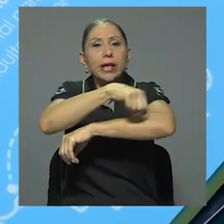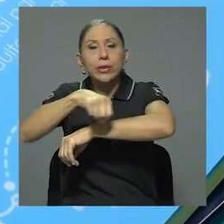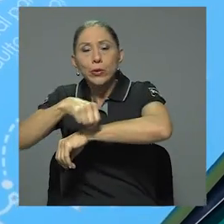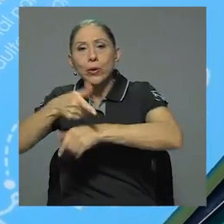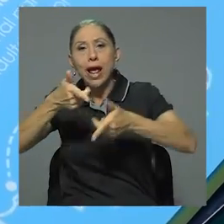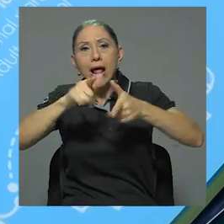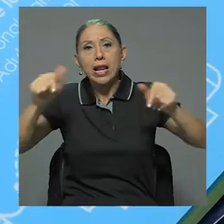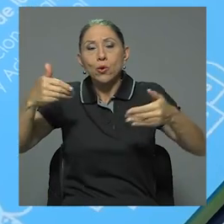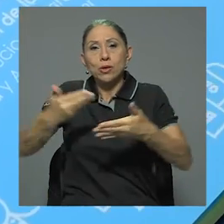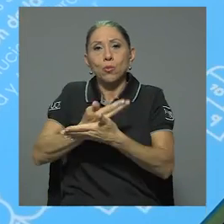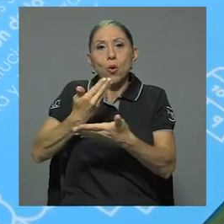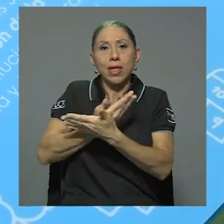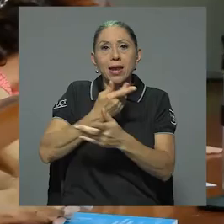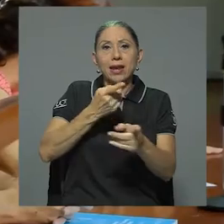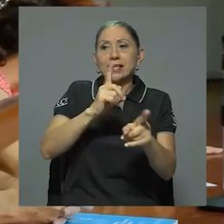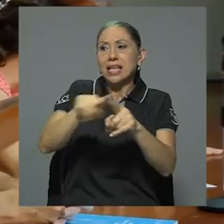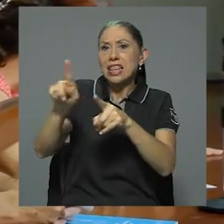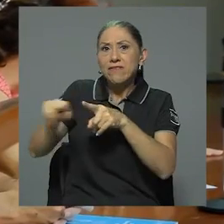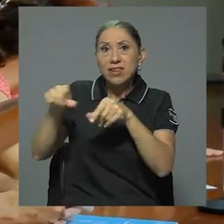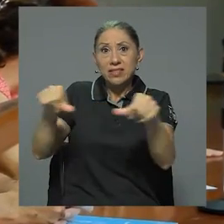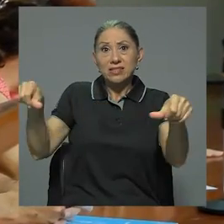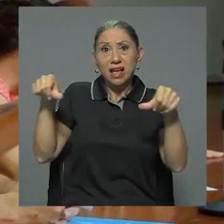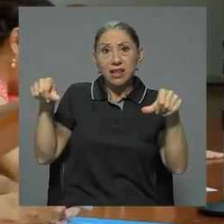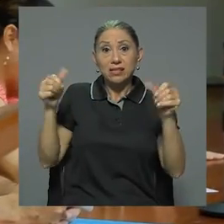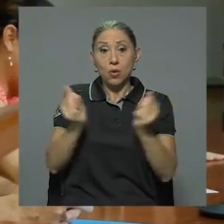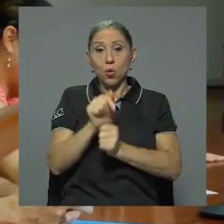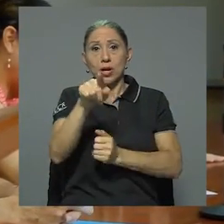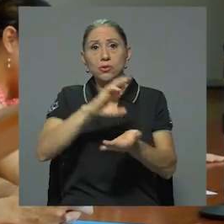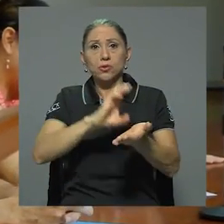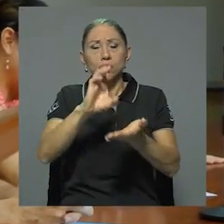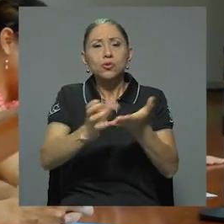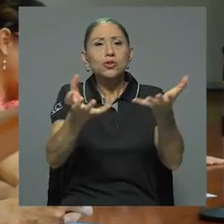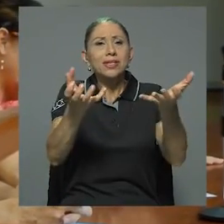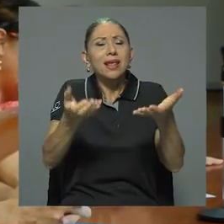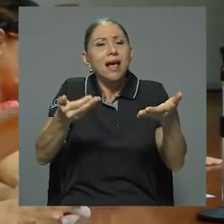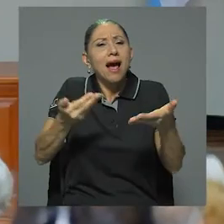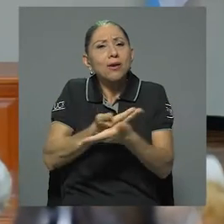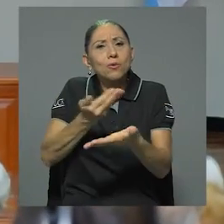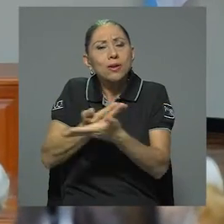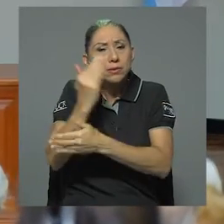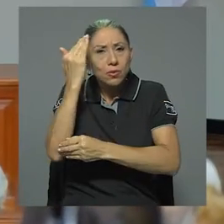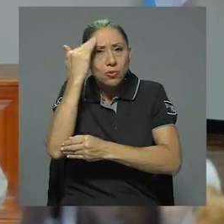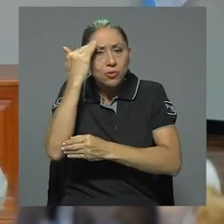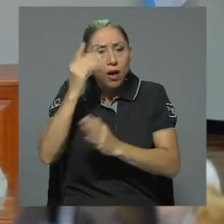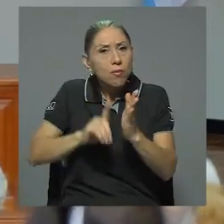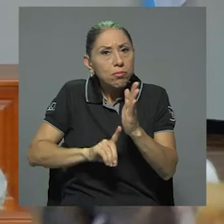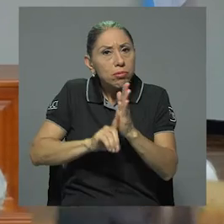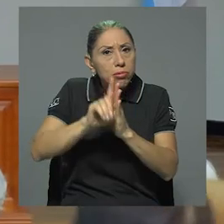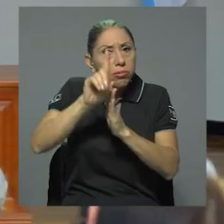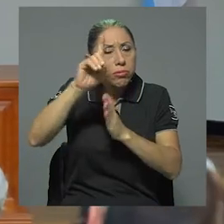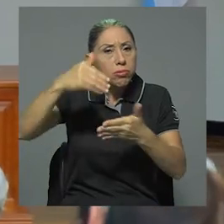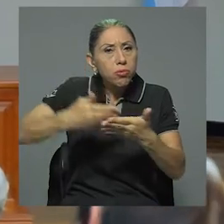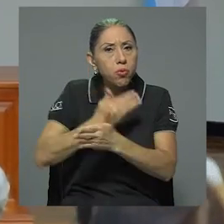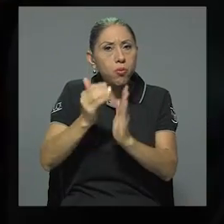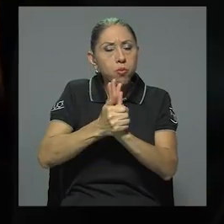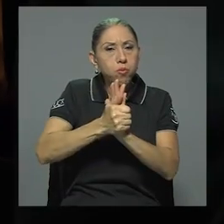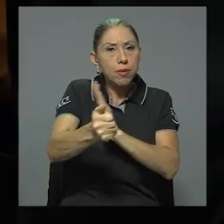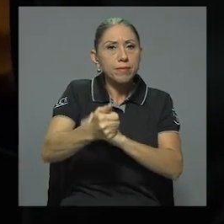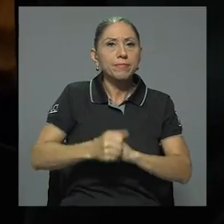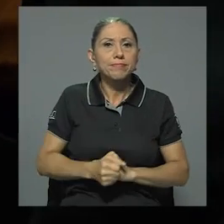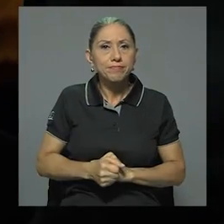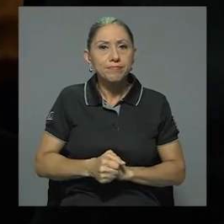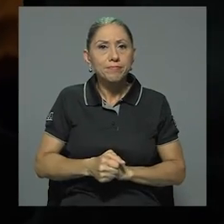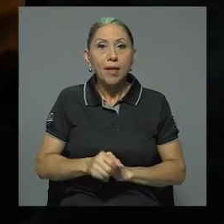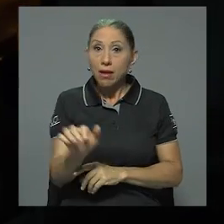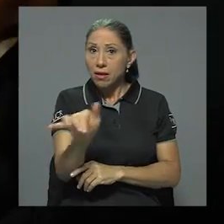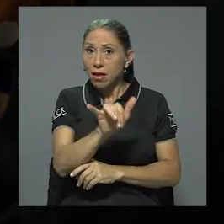Modernas, entre otras disciplinas, con los cuales se pretende actualizar conocimientos y el desarrollo de nuevas habilidades. De igual